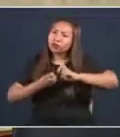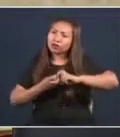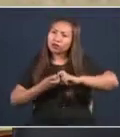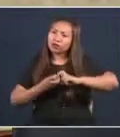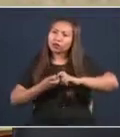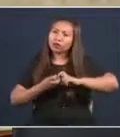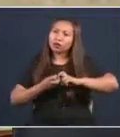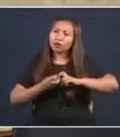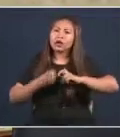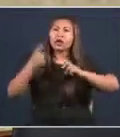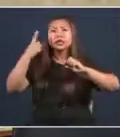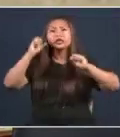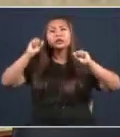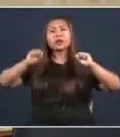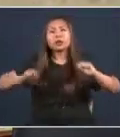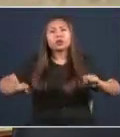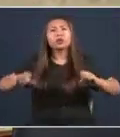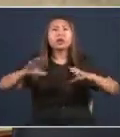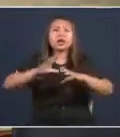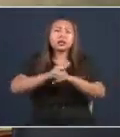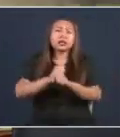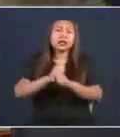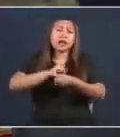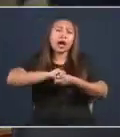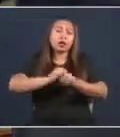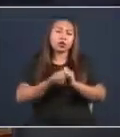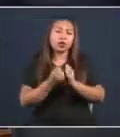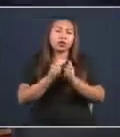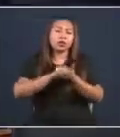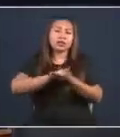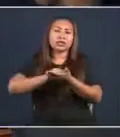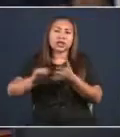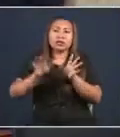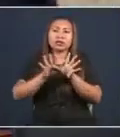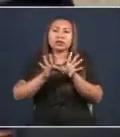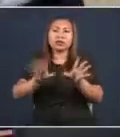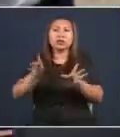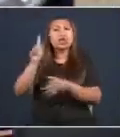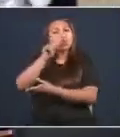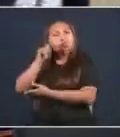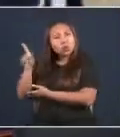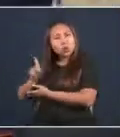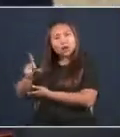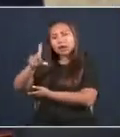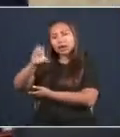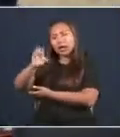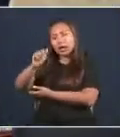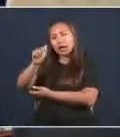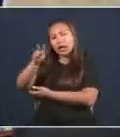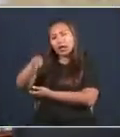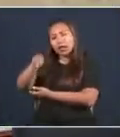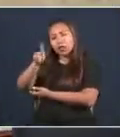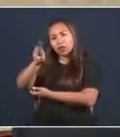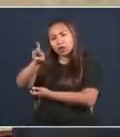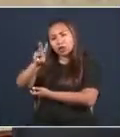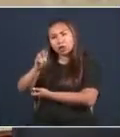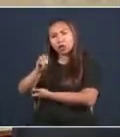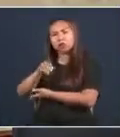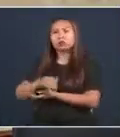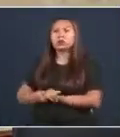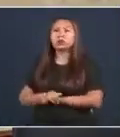es resolver los problemas del distrito de San Miguelito. Leandro Ávila, Zulay. Diputado del distrito. Isi.